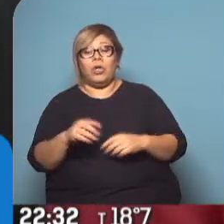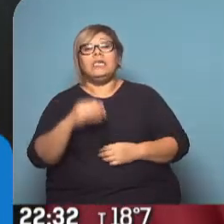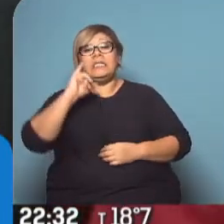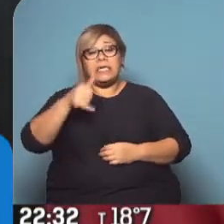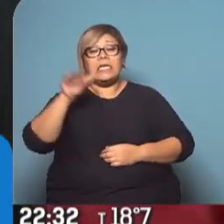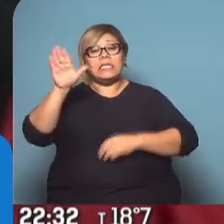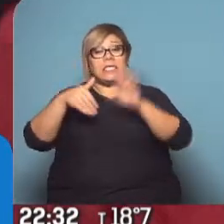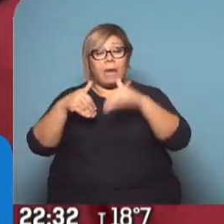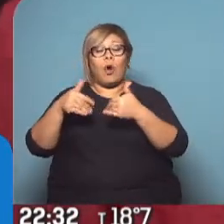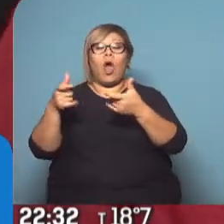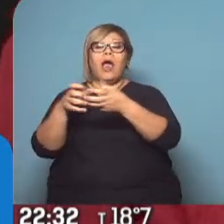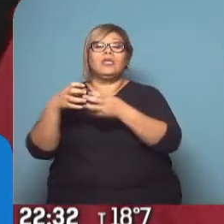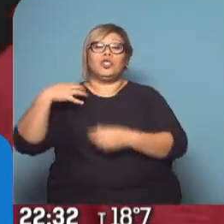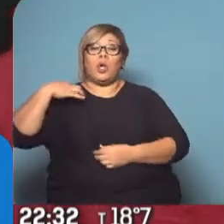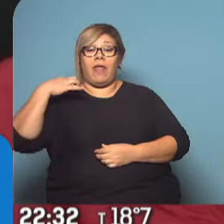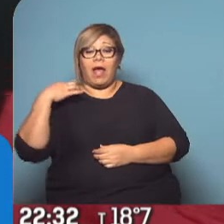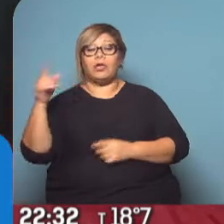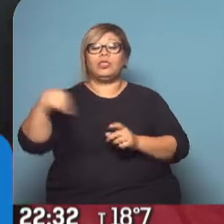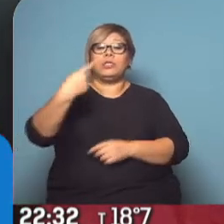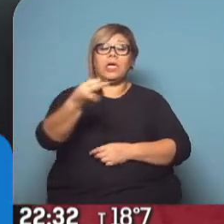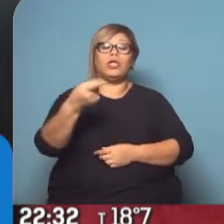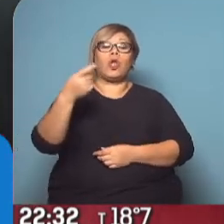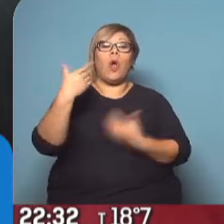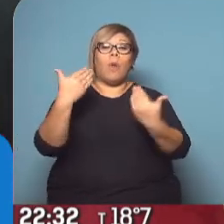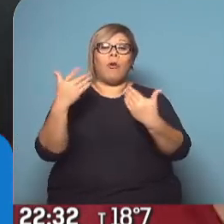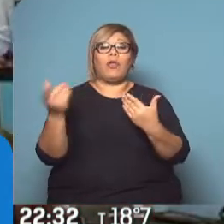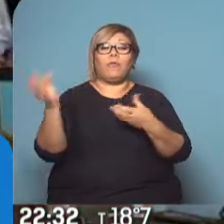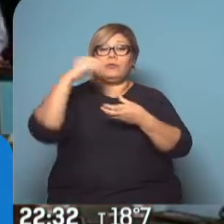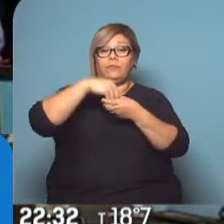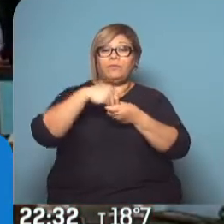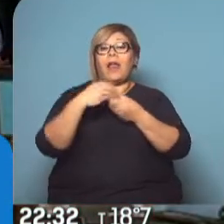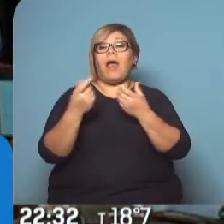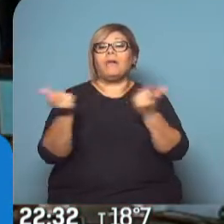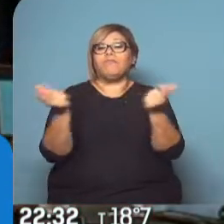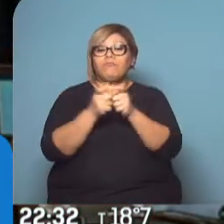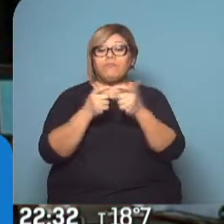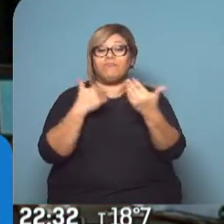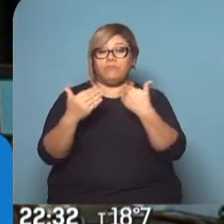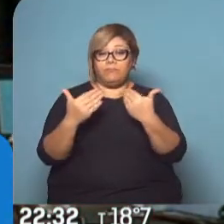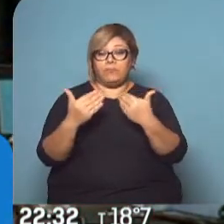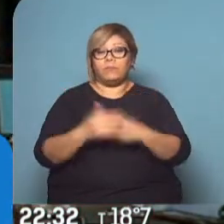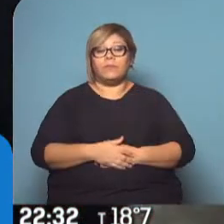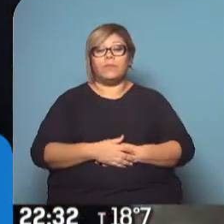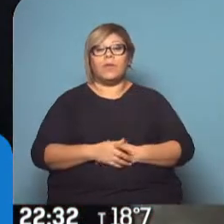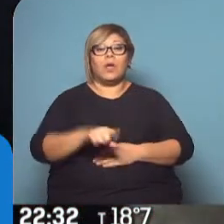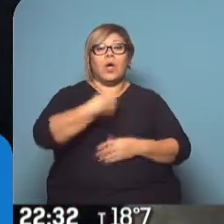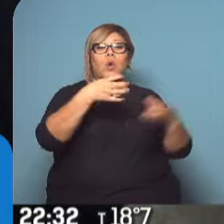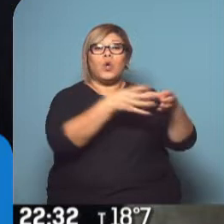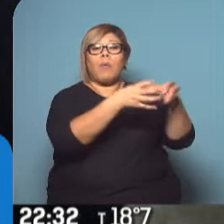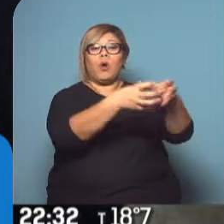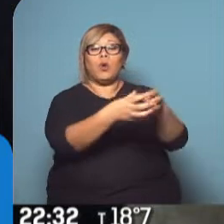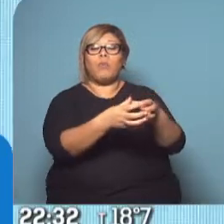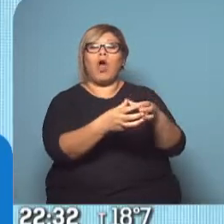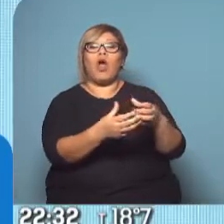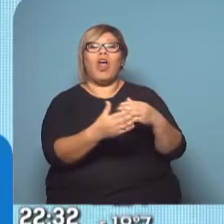intención de presentarse a la investidura con un programa de reformas y medidas sociales. Las dos formaciones de derecha ya anunciaron que no lo